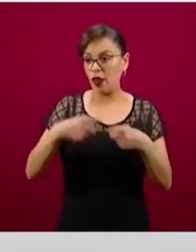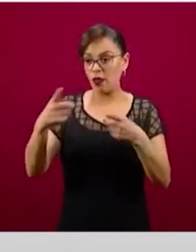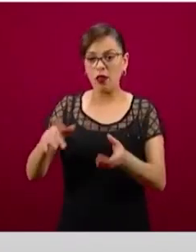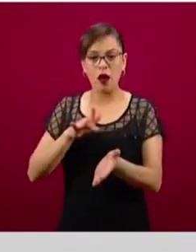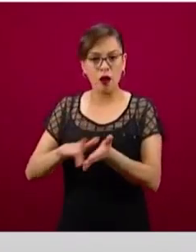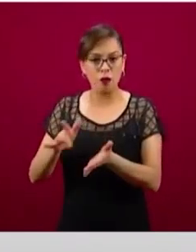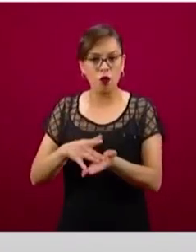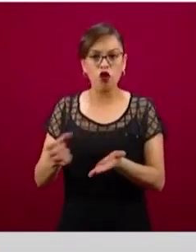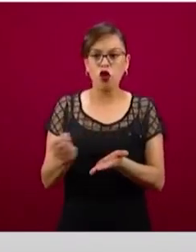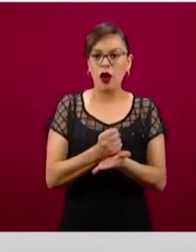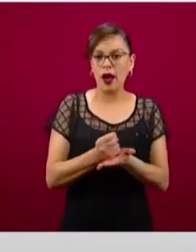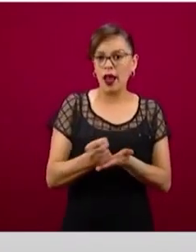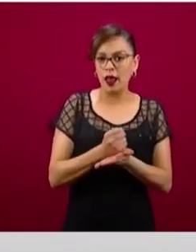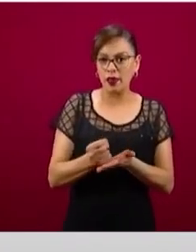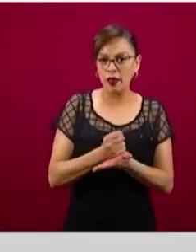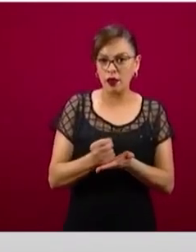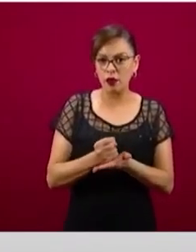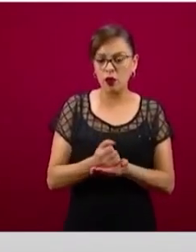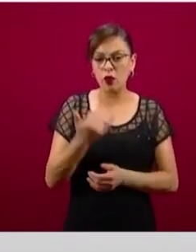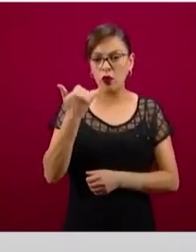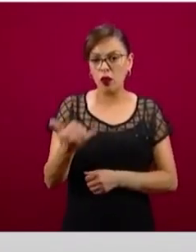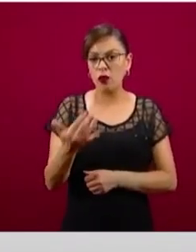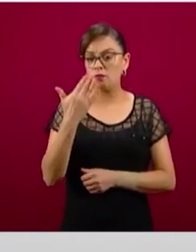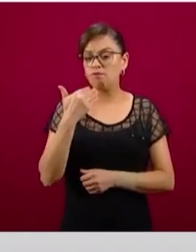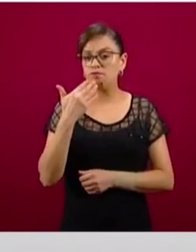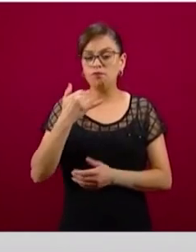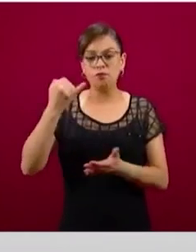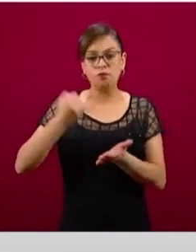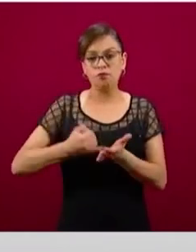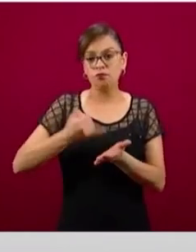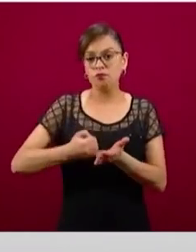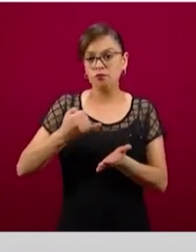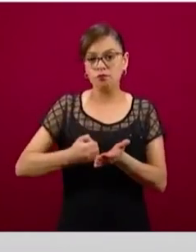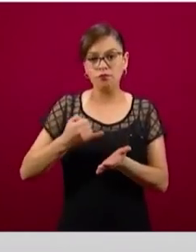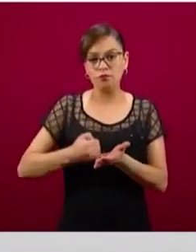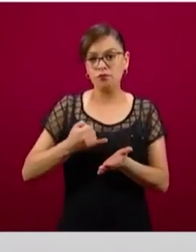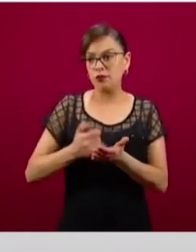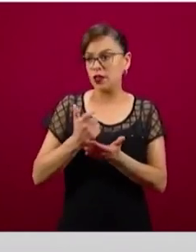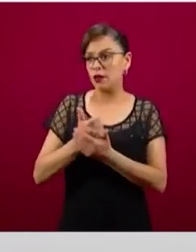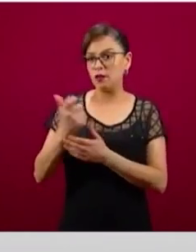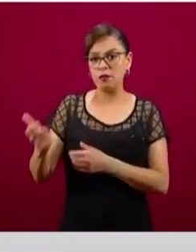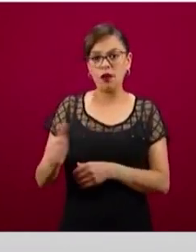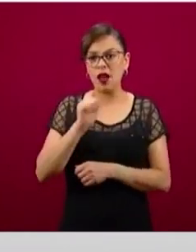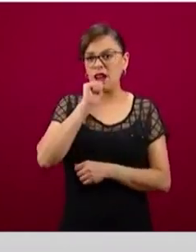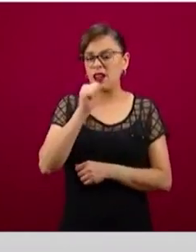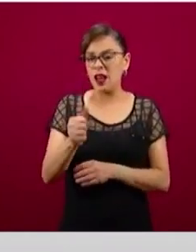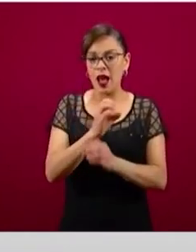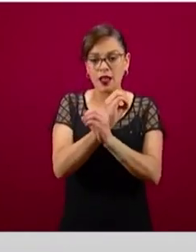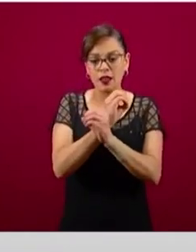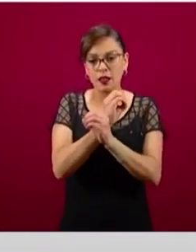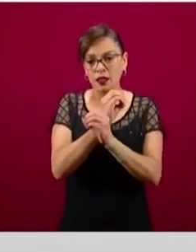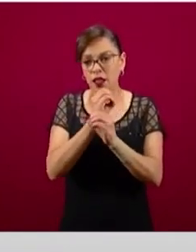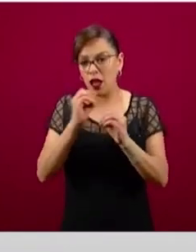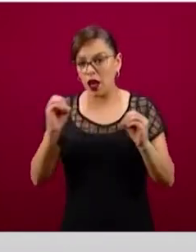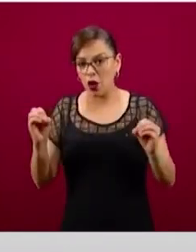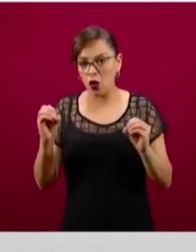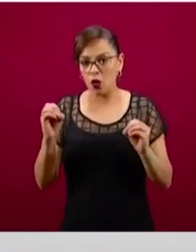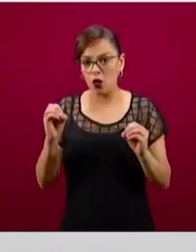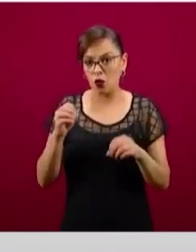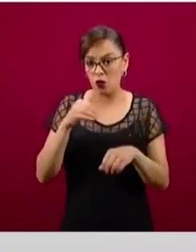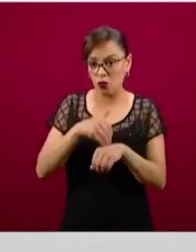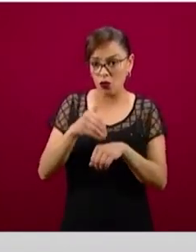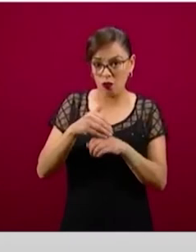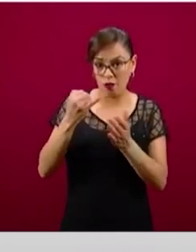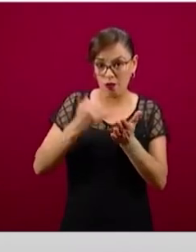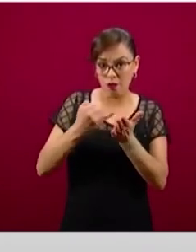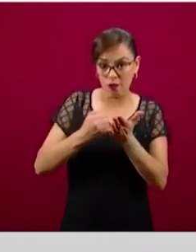apoyos sin tasa de interés, con una tasa de interés cero y desde un monto que le puede